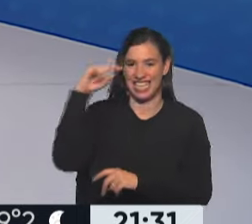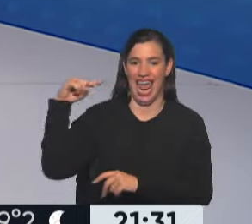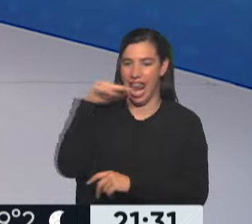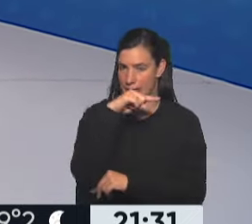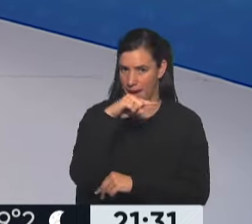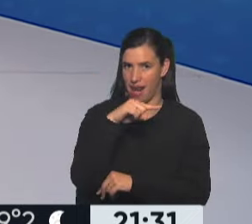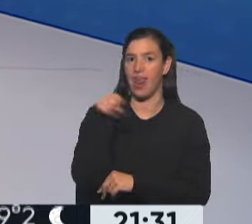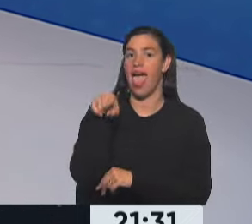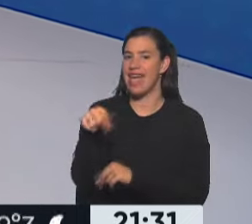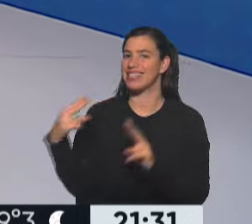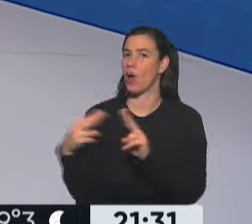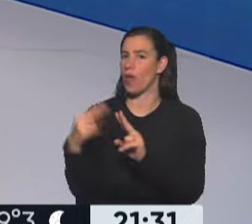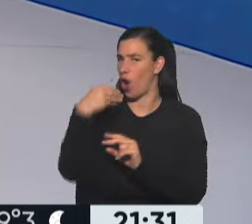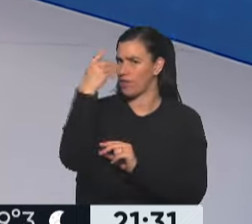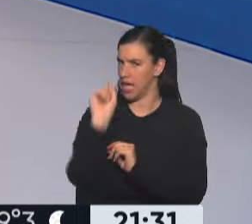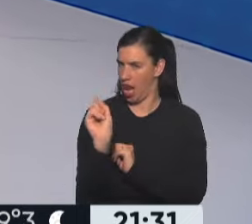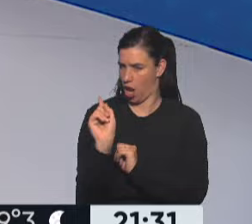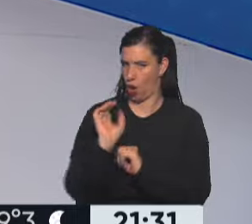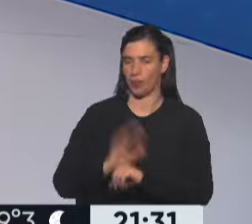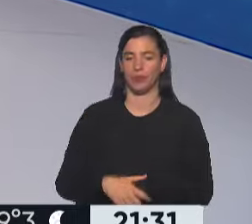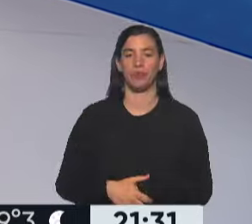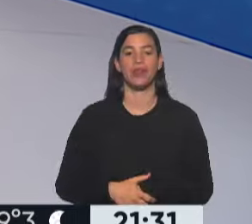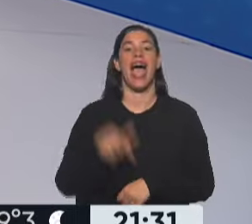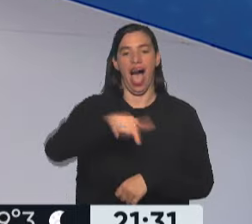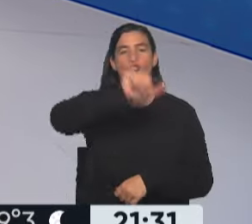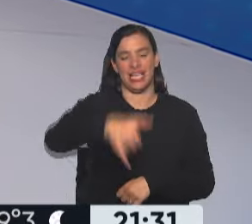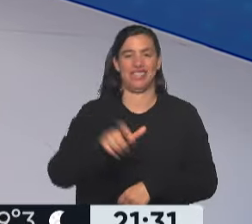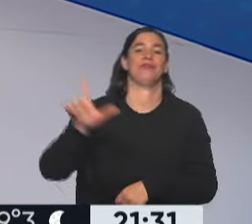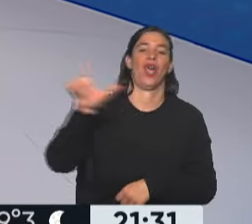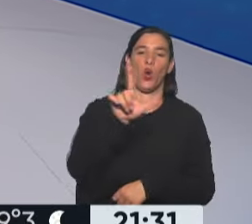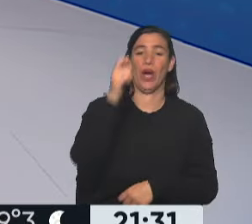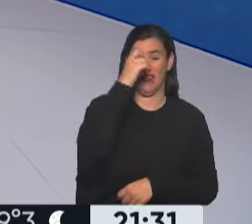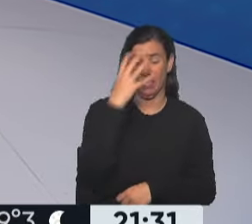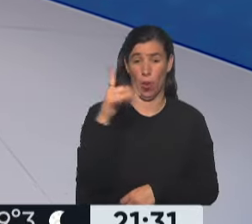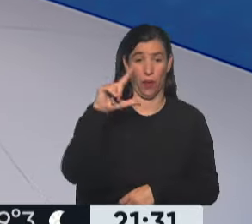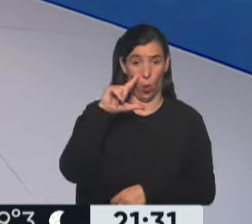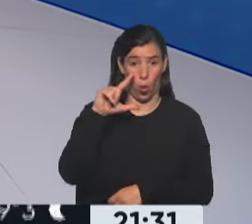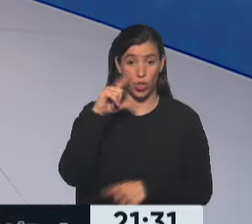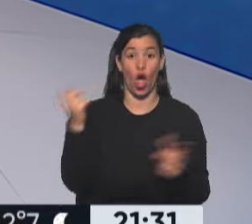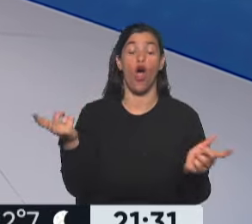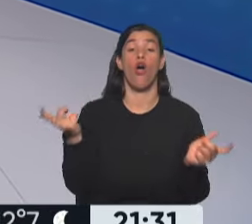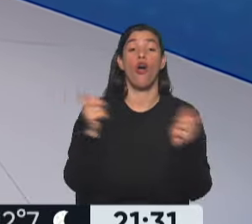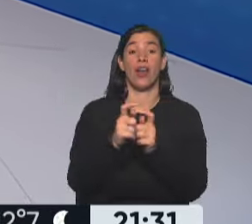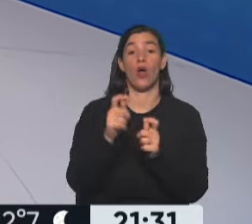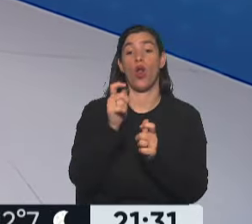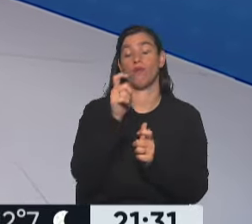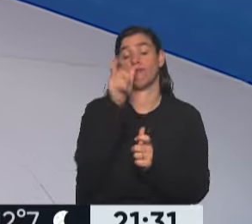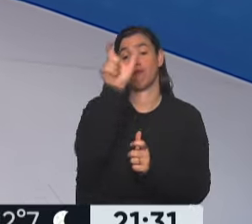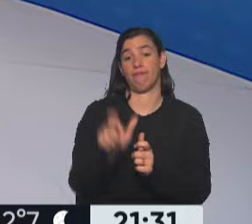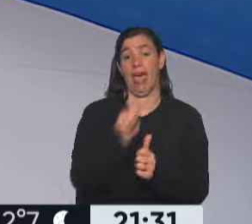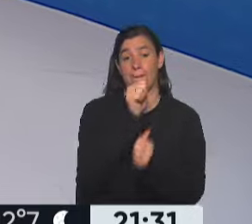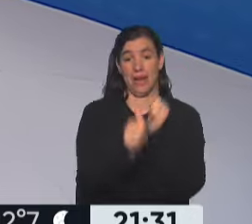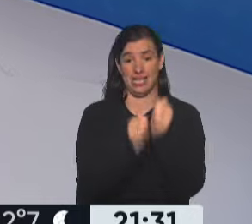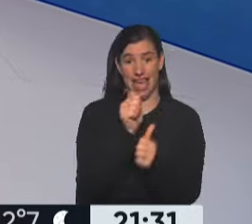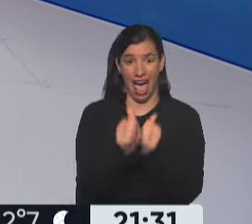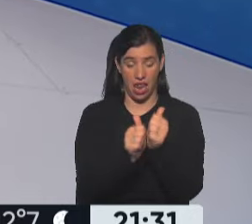oficial. Exacto, correcto. El lunes 24 de junio, ahora sí, una reunión con empresarios en Praga, que está a confirmar hasta este momento, 10.30, encuentro